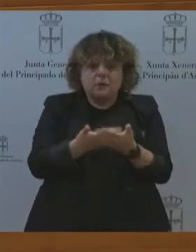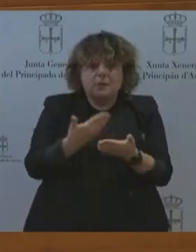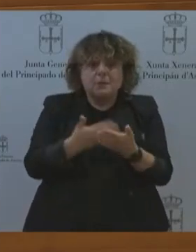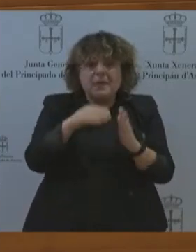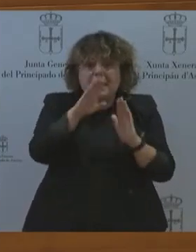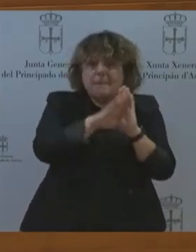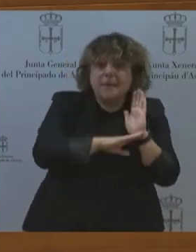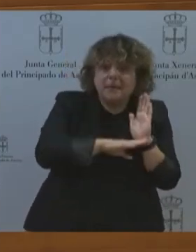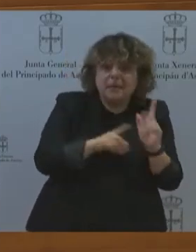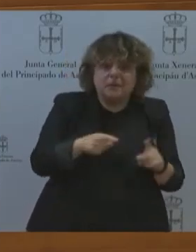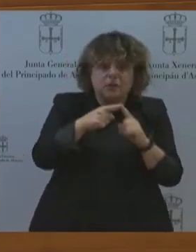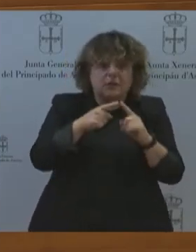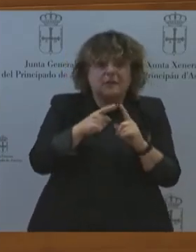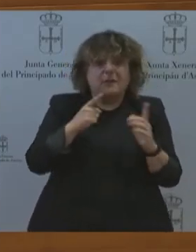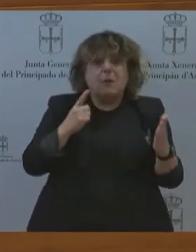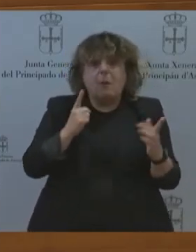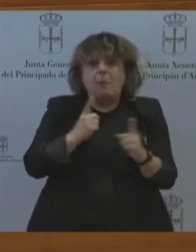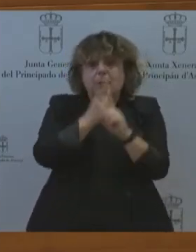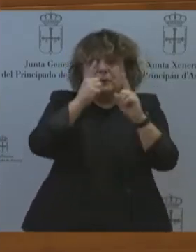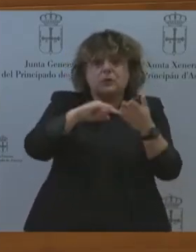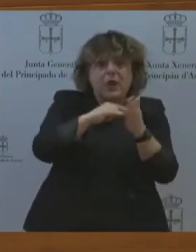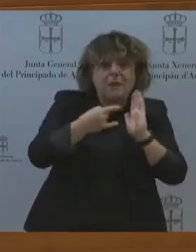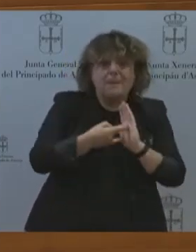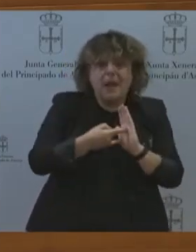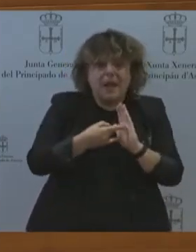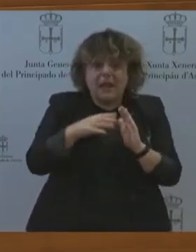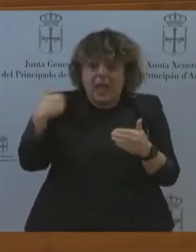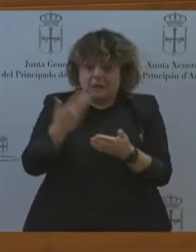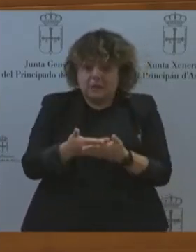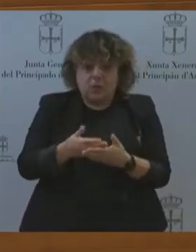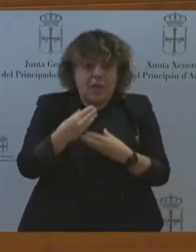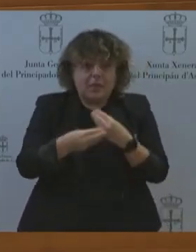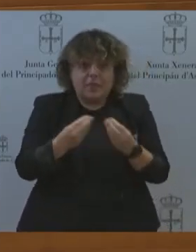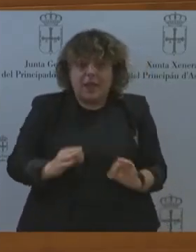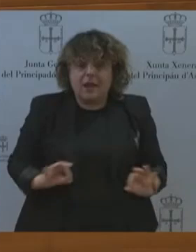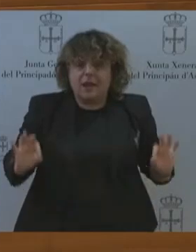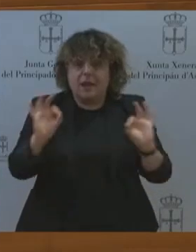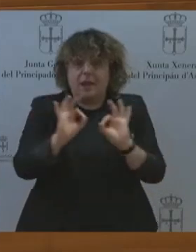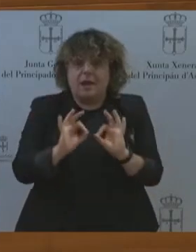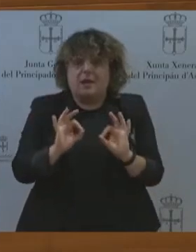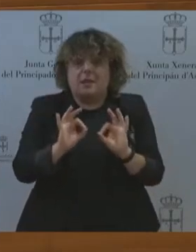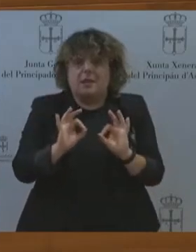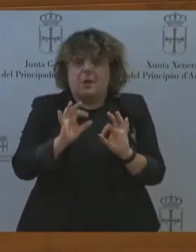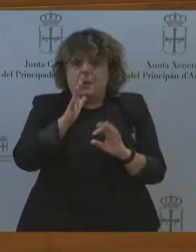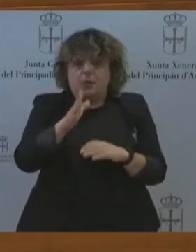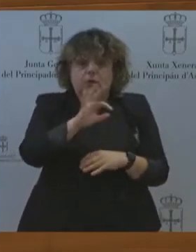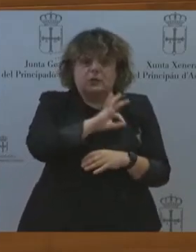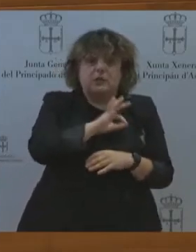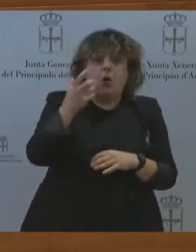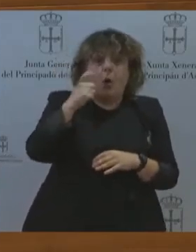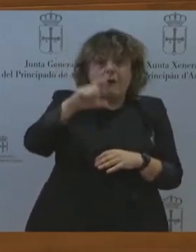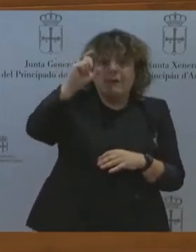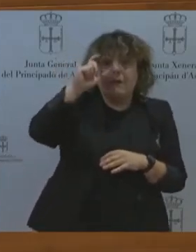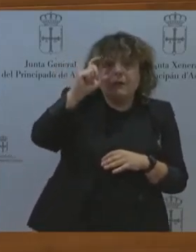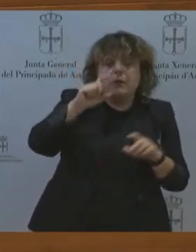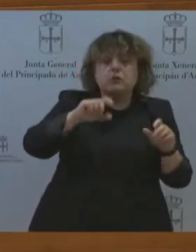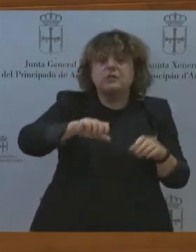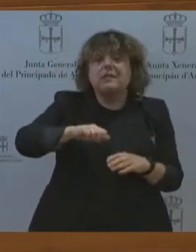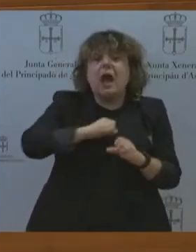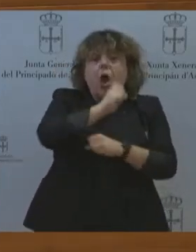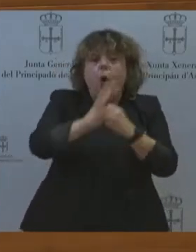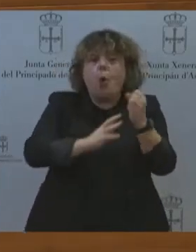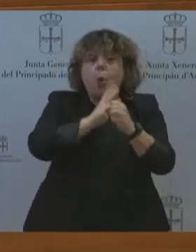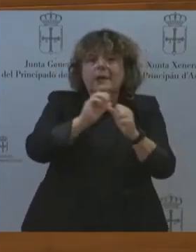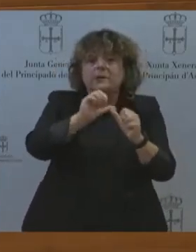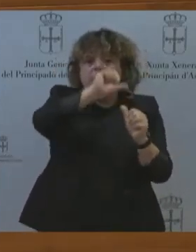forma incomprensible, no se han adoptado. Dado que, señor Barbón, usted ha sido incapaz de aprobar en cuatro años la ley de reto demográfico, que